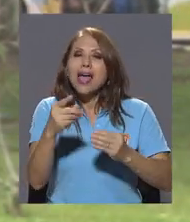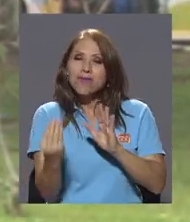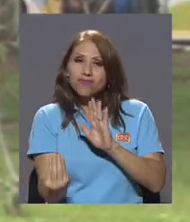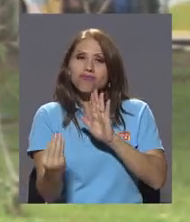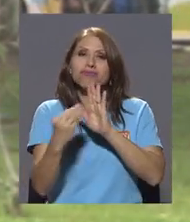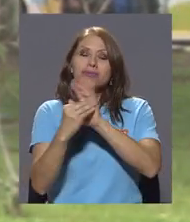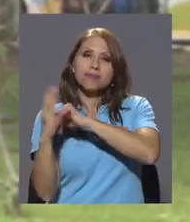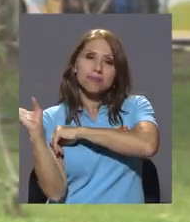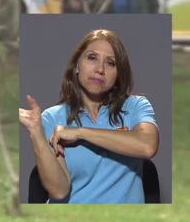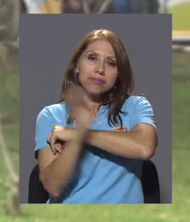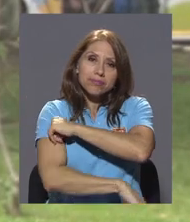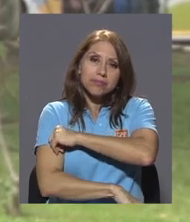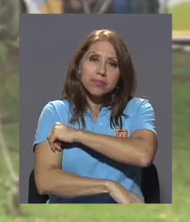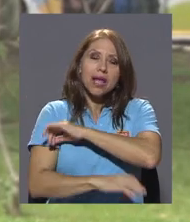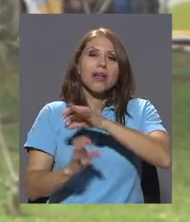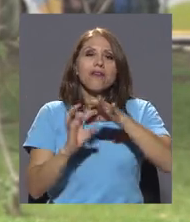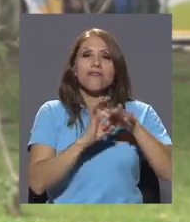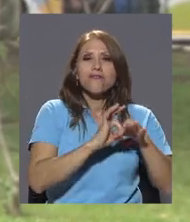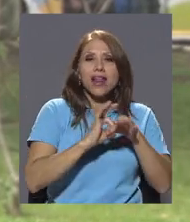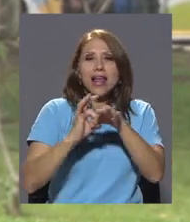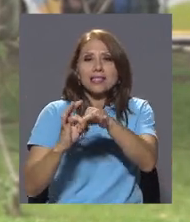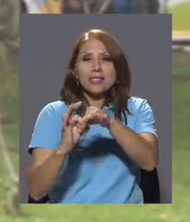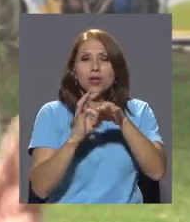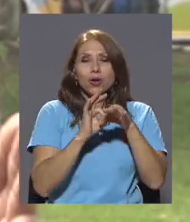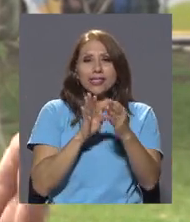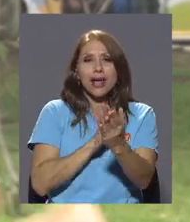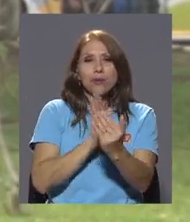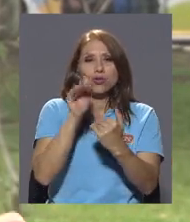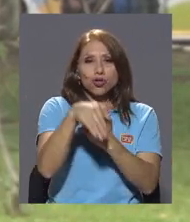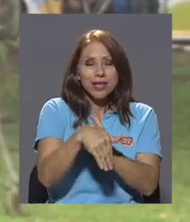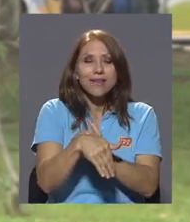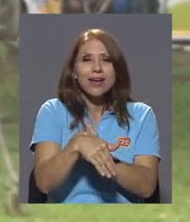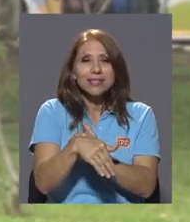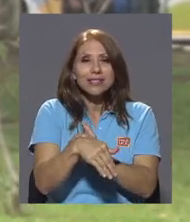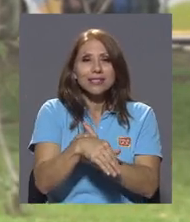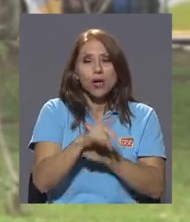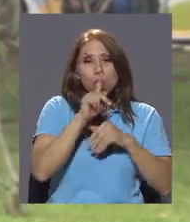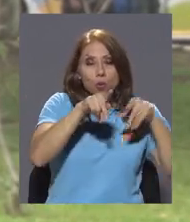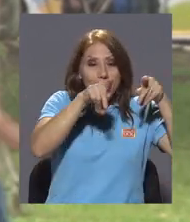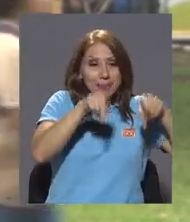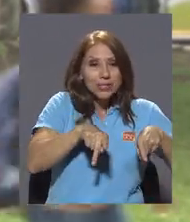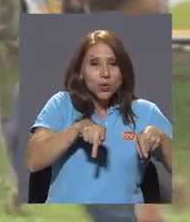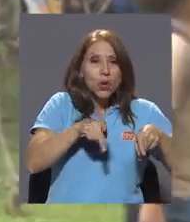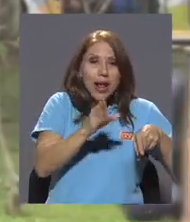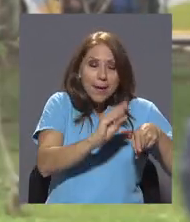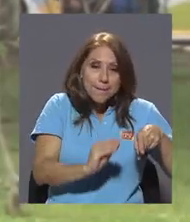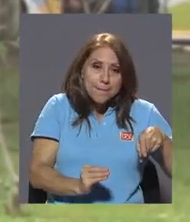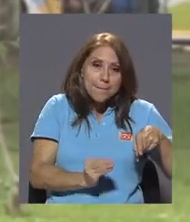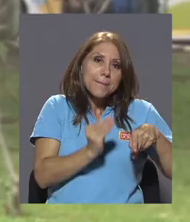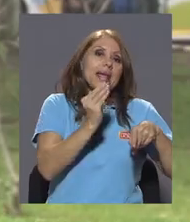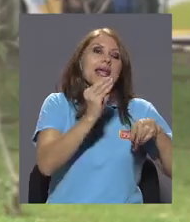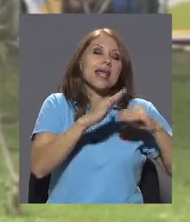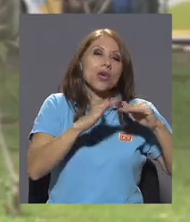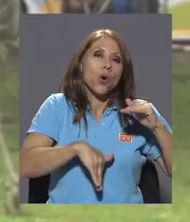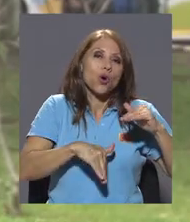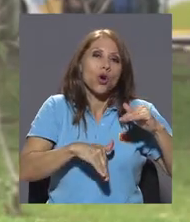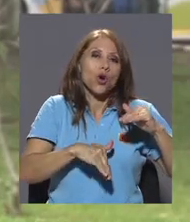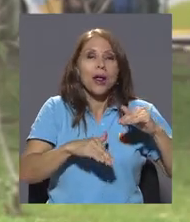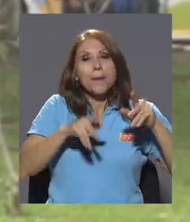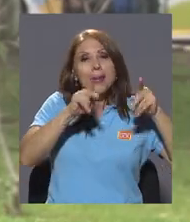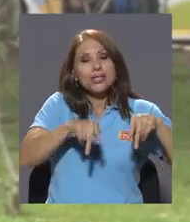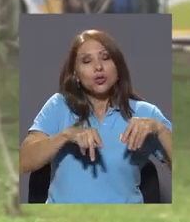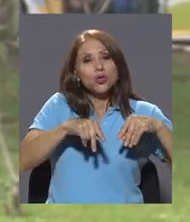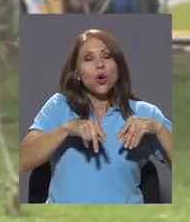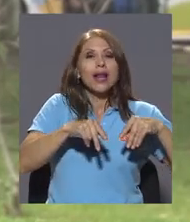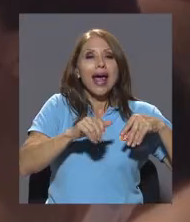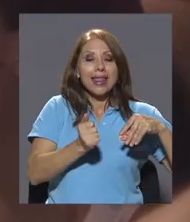relaciones abusivas que se dan entre una persona menor de edad mayor de 13 y menor de